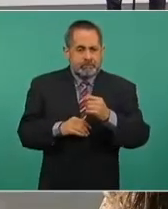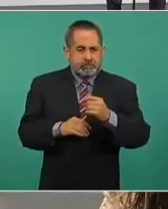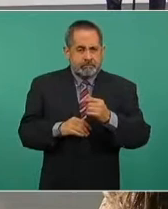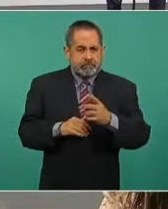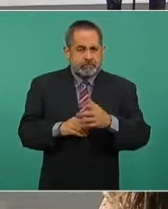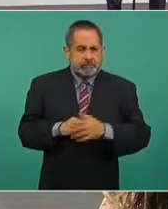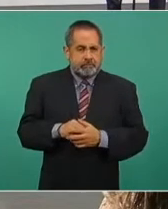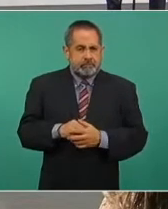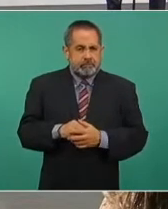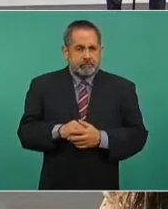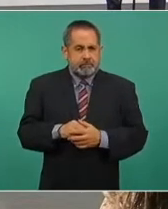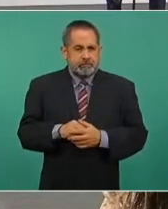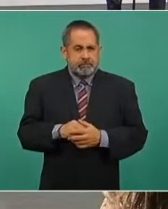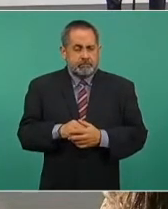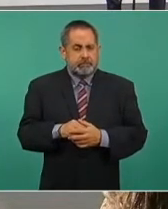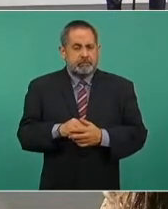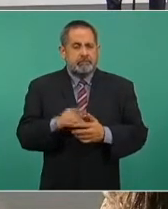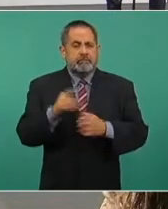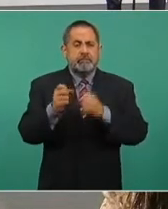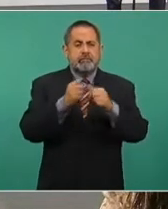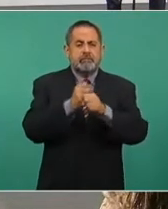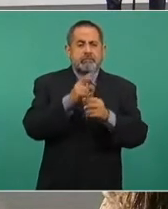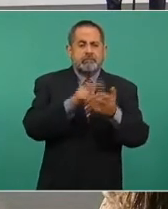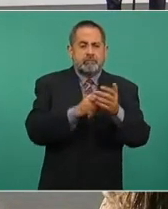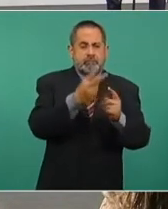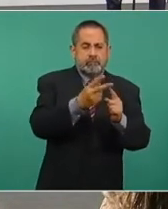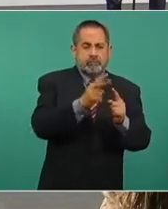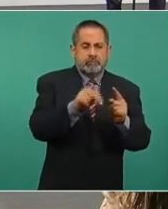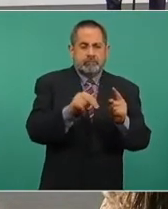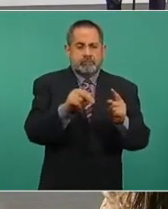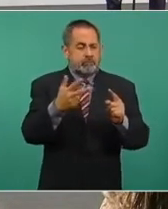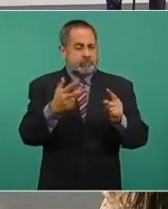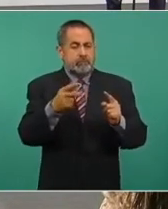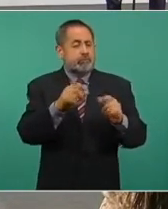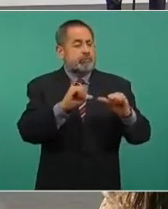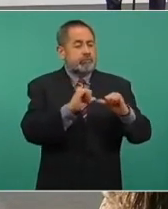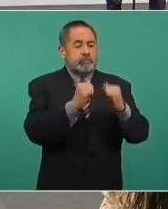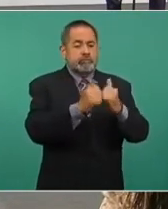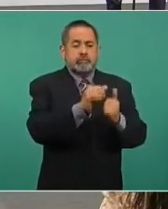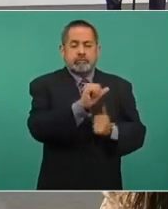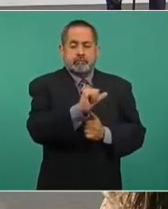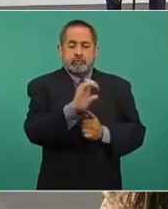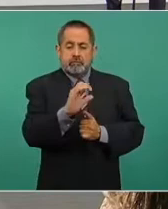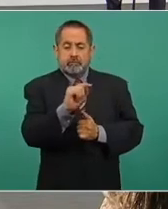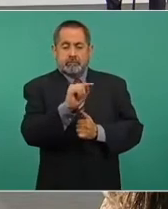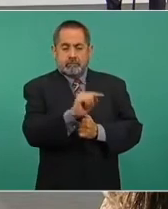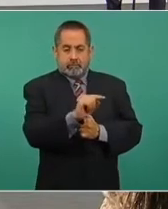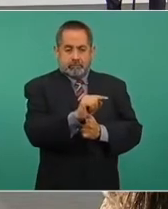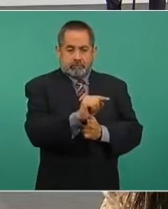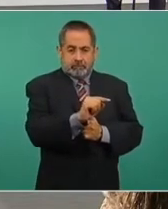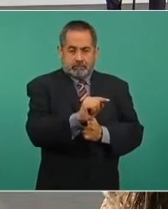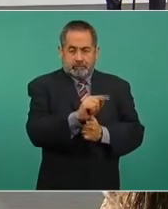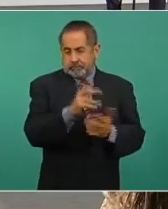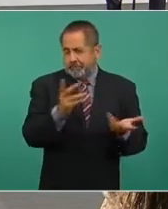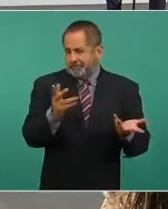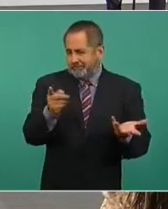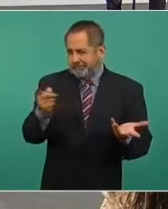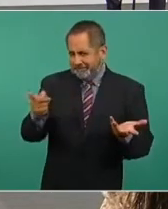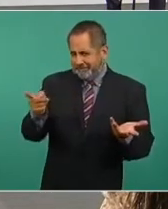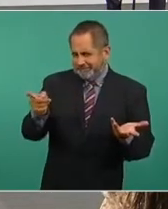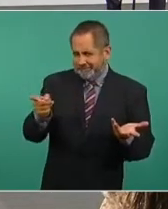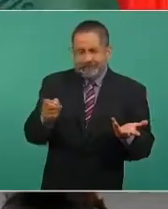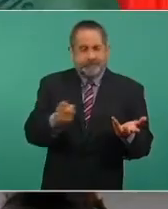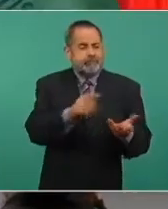Entre 2002, 2018, la Asociación Civil, la que tiene que ver con